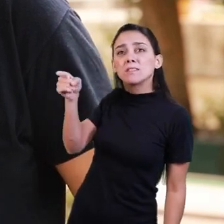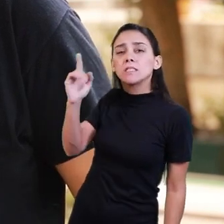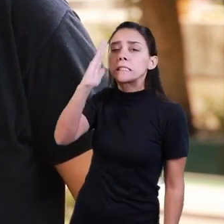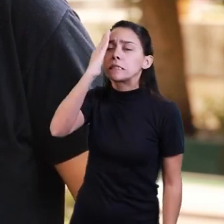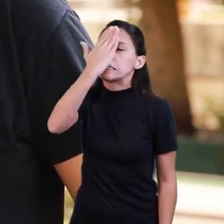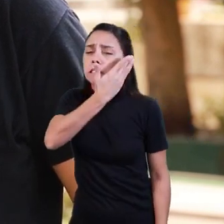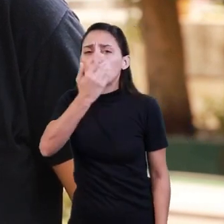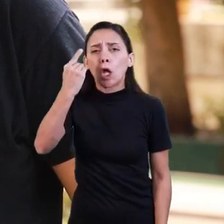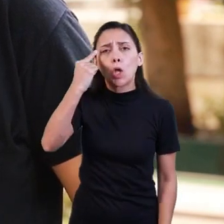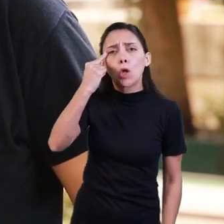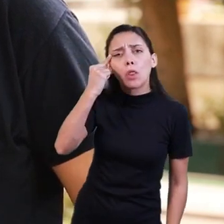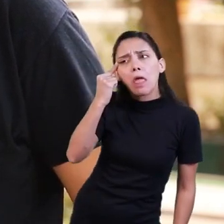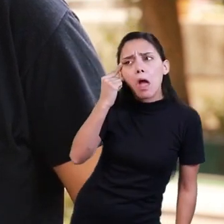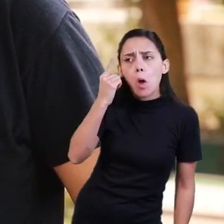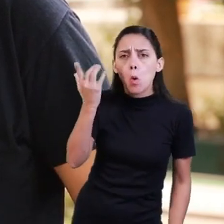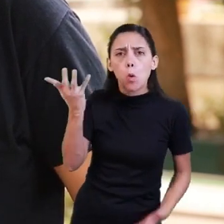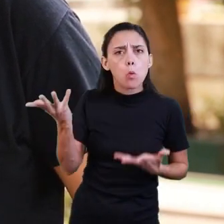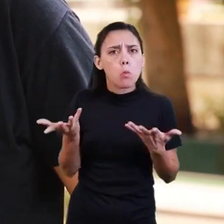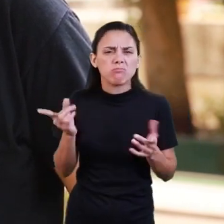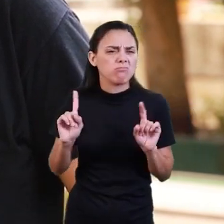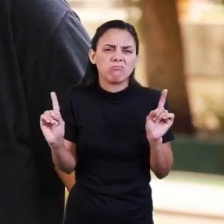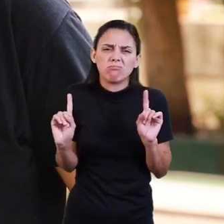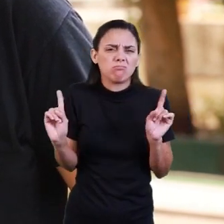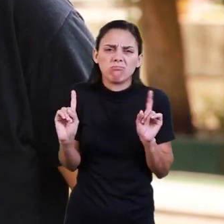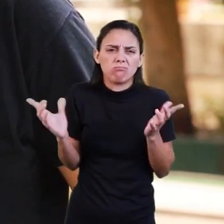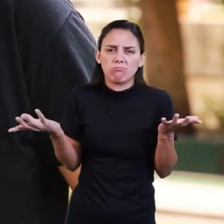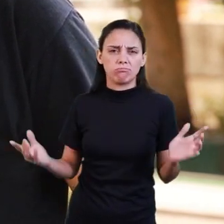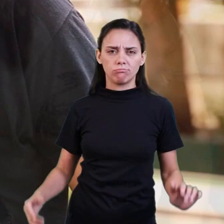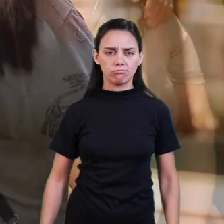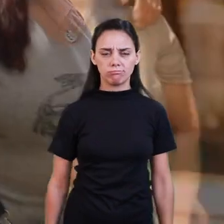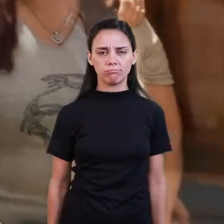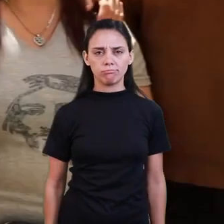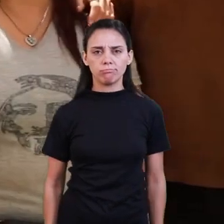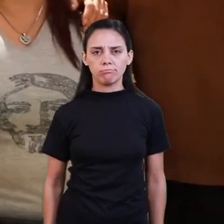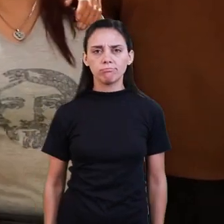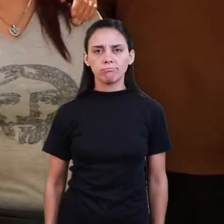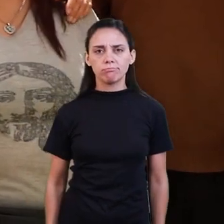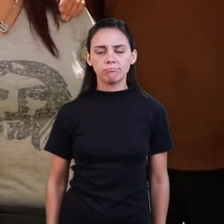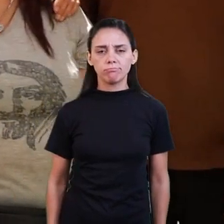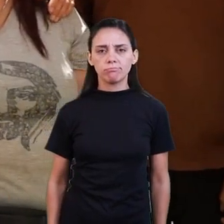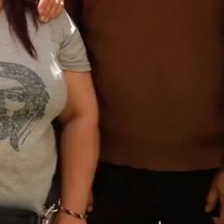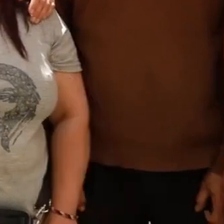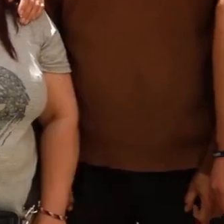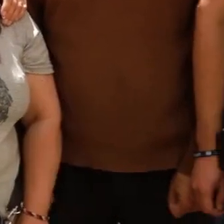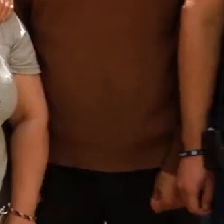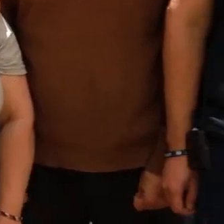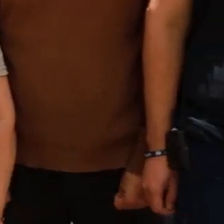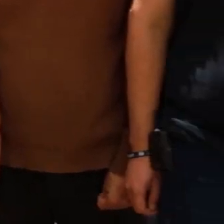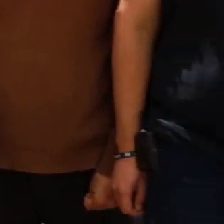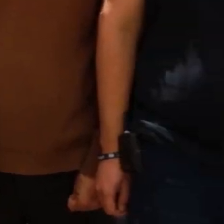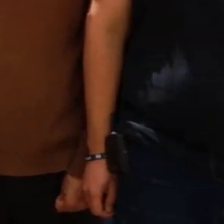pensar en si es un ciego o un down o algo así.